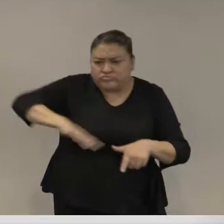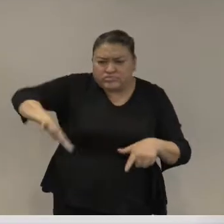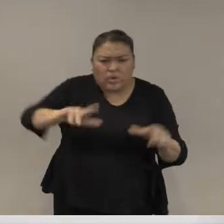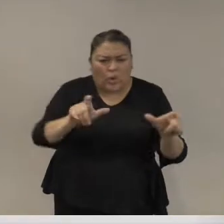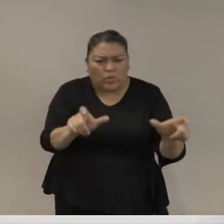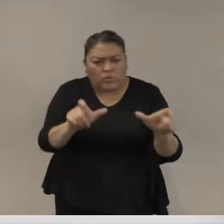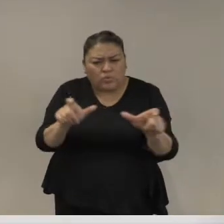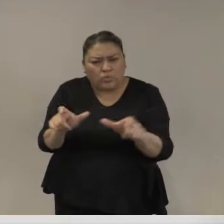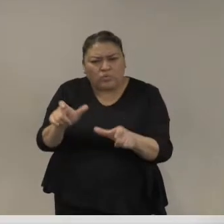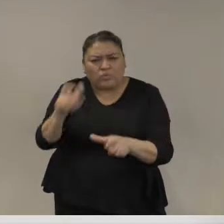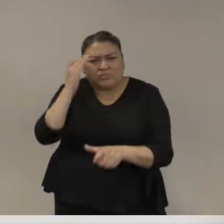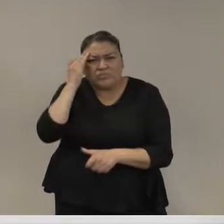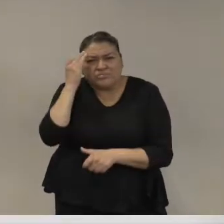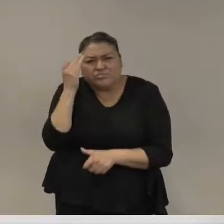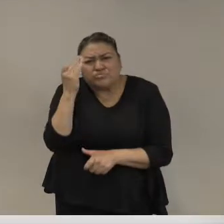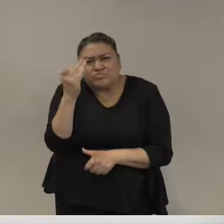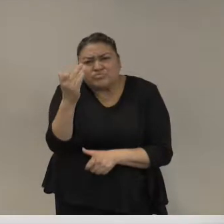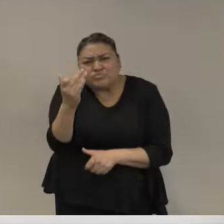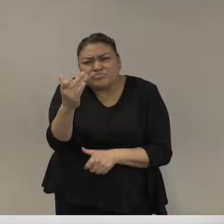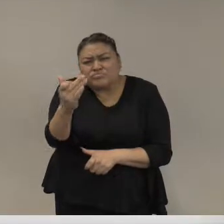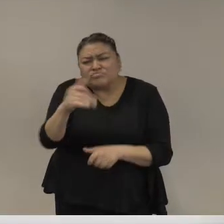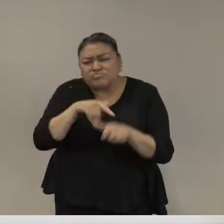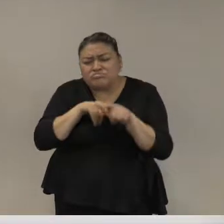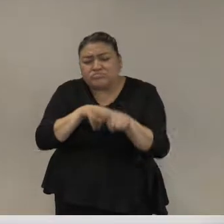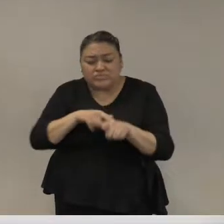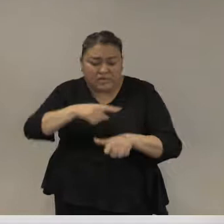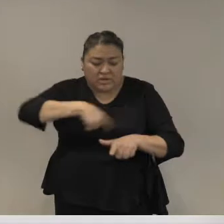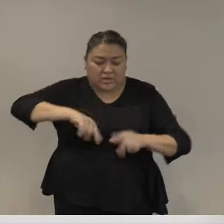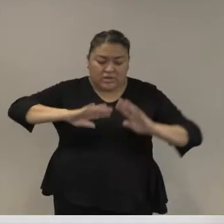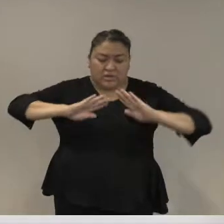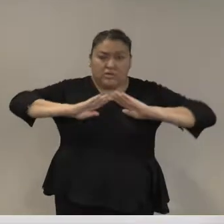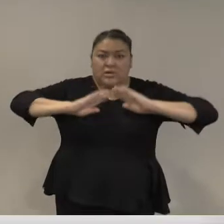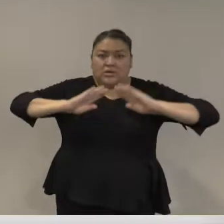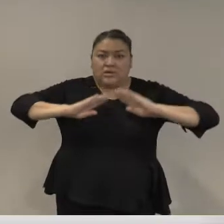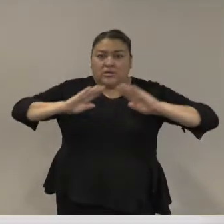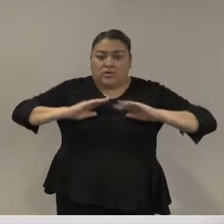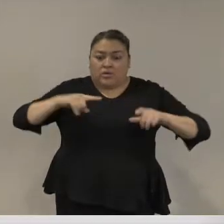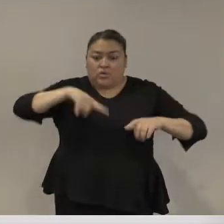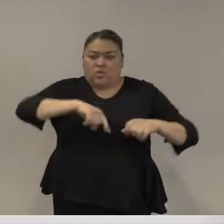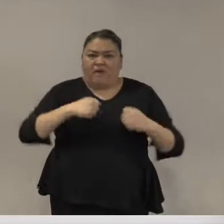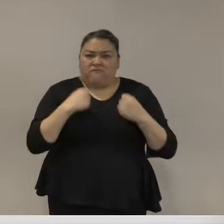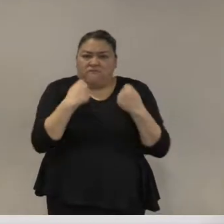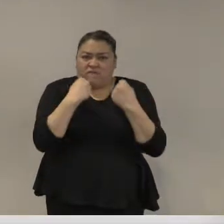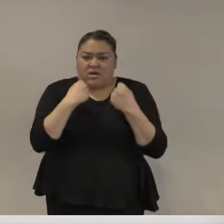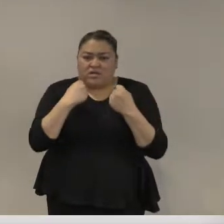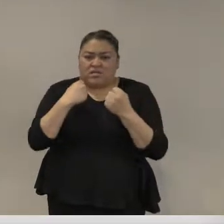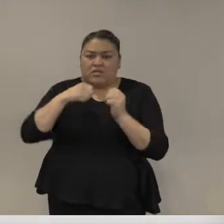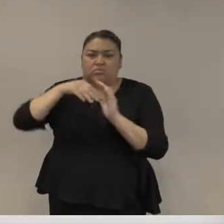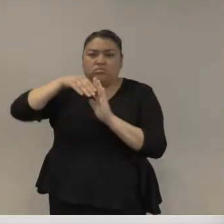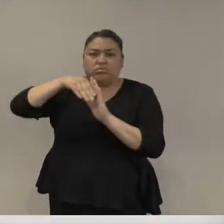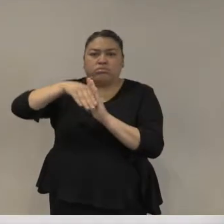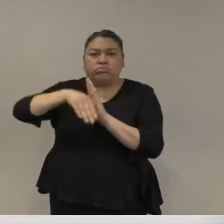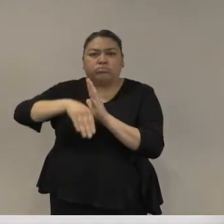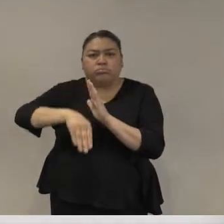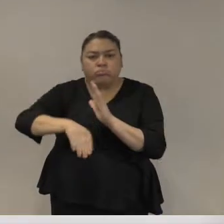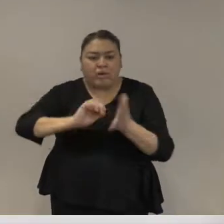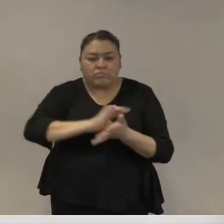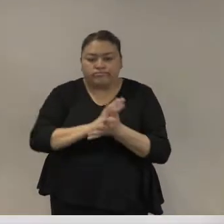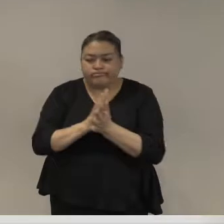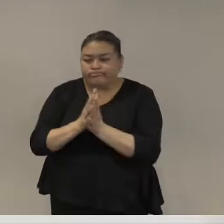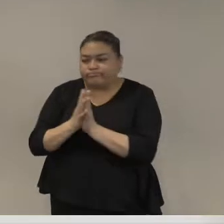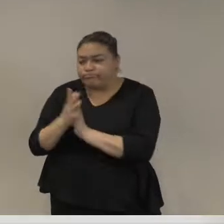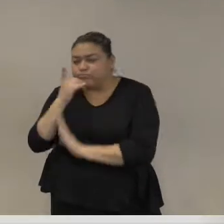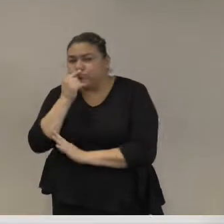ser un papel semipermanente para siempre las fuerzas armadas perderán su naturaleza de fuerza militar. Pueden seguir